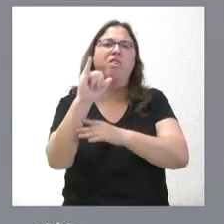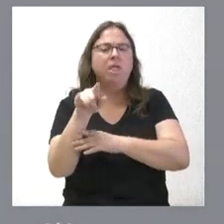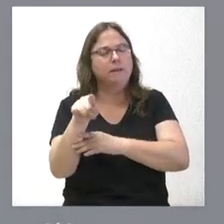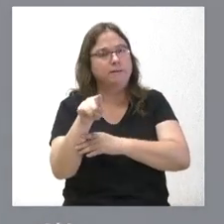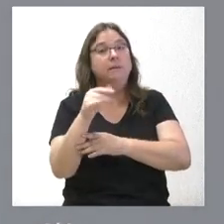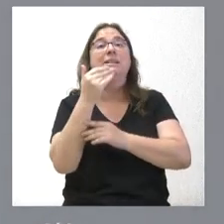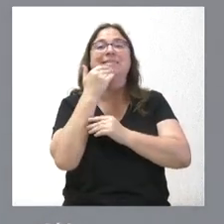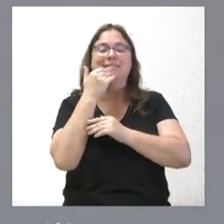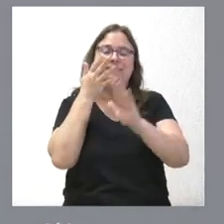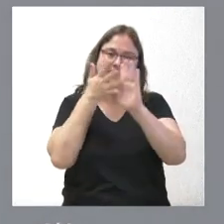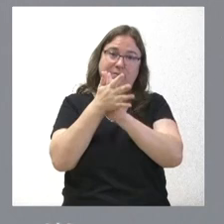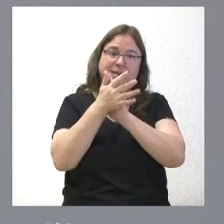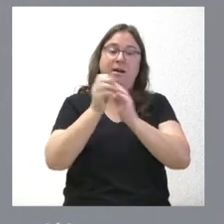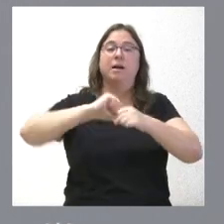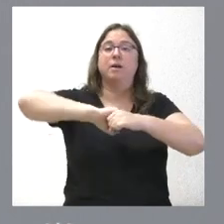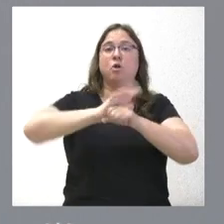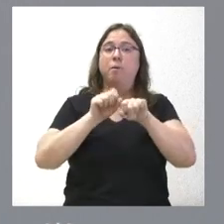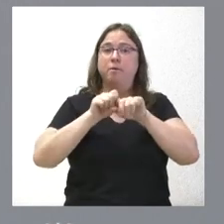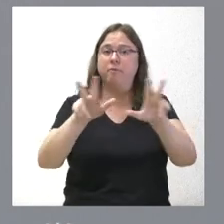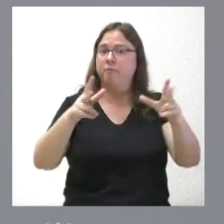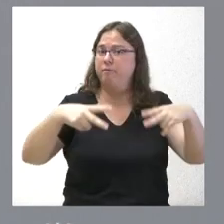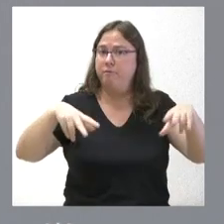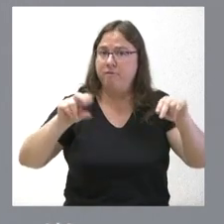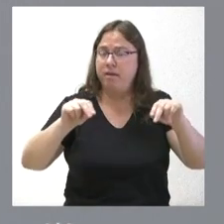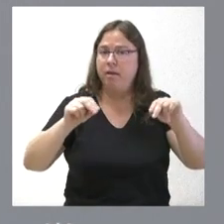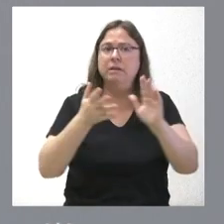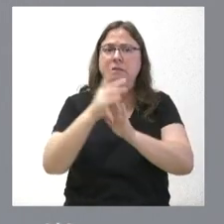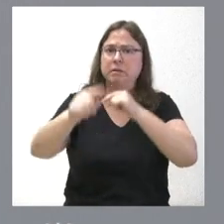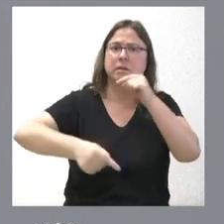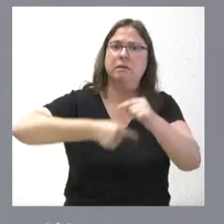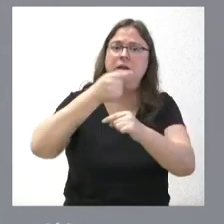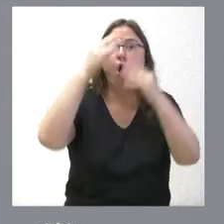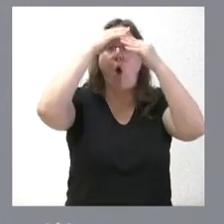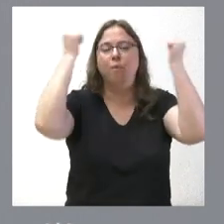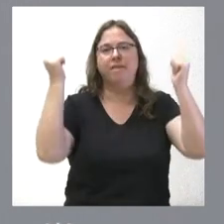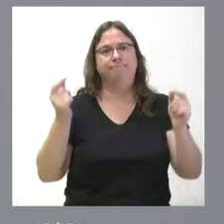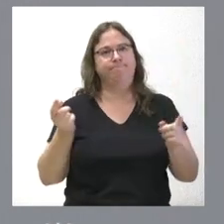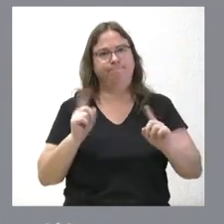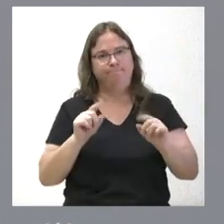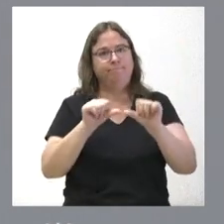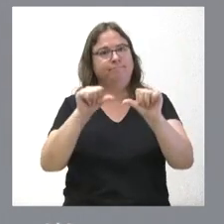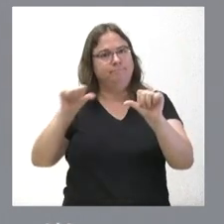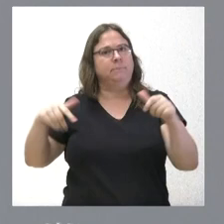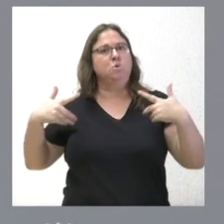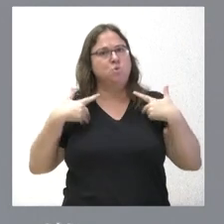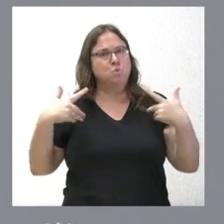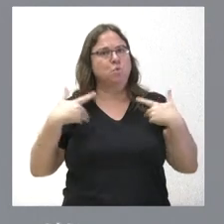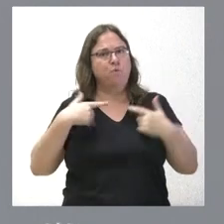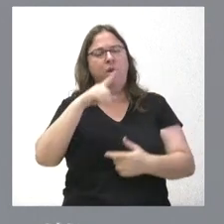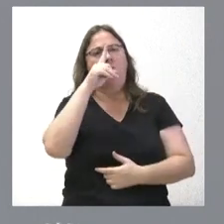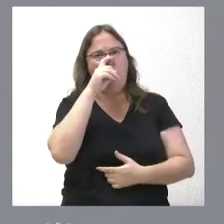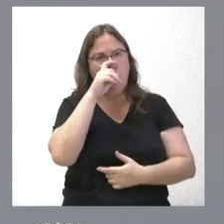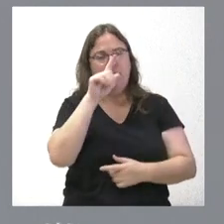superado la pandemia no supone en modo alguno que podamos olvidar todo lo que hemos sufrido y